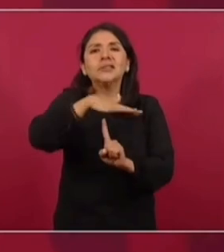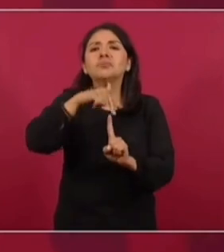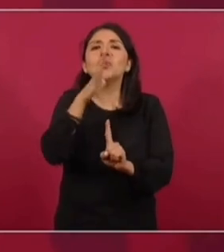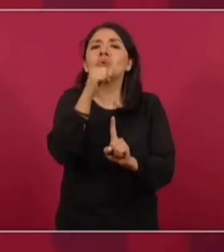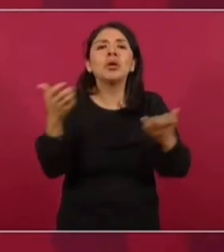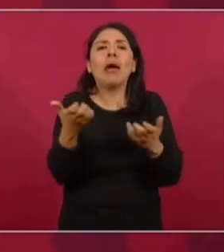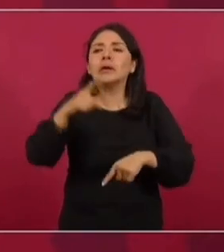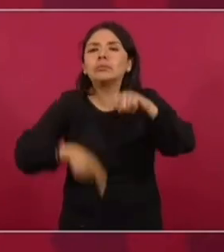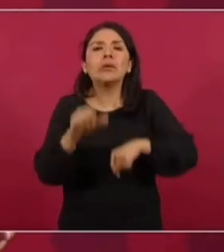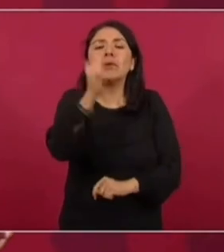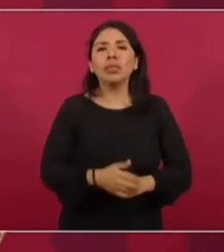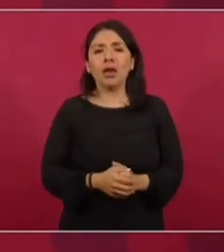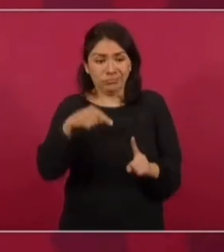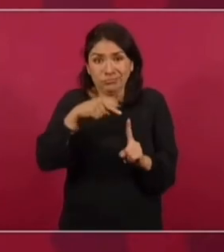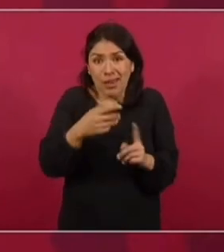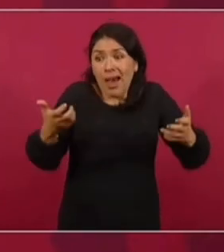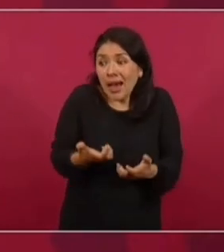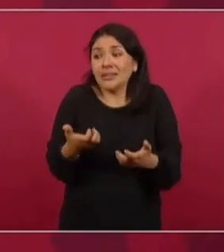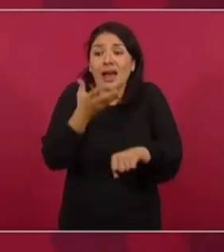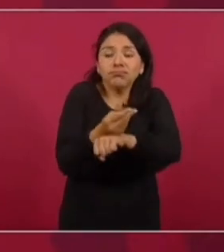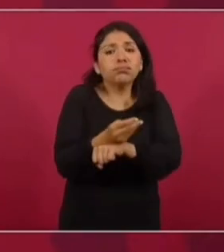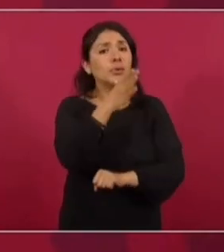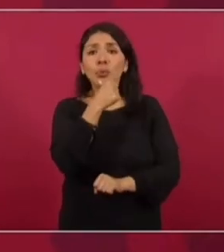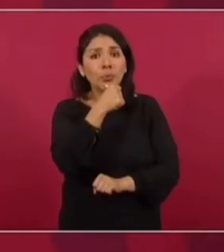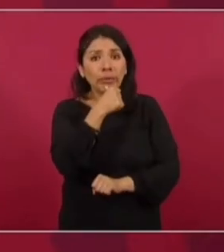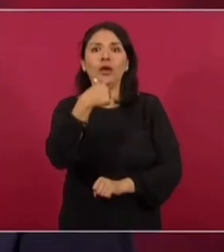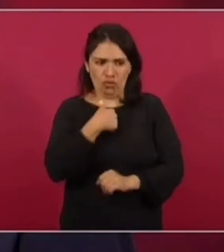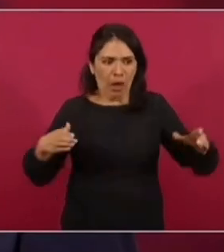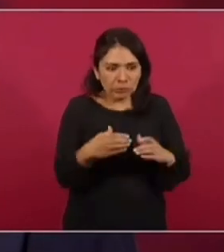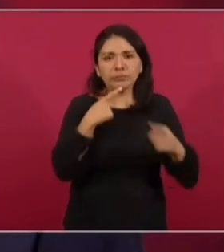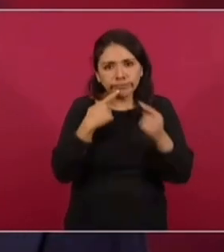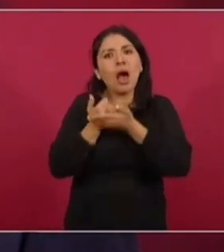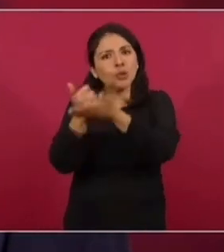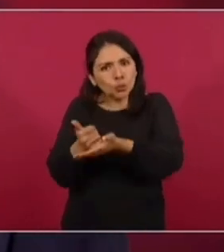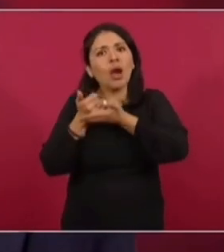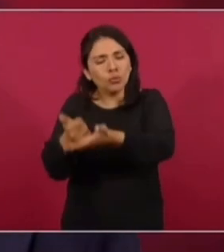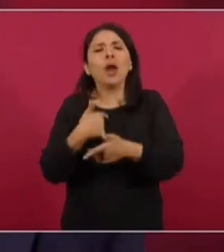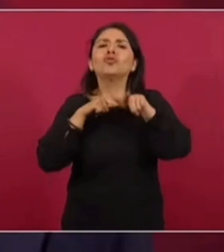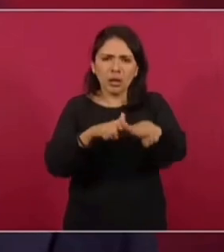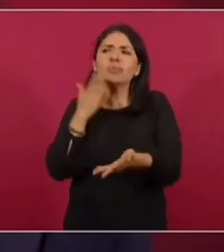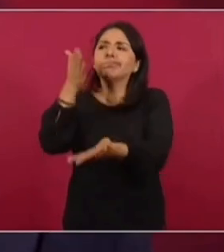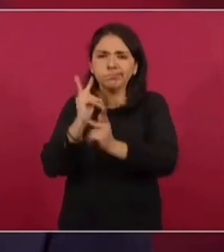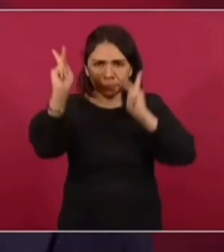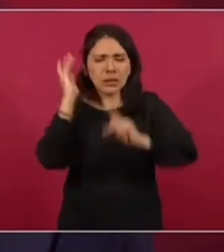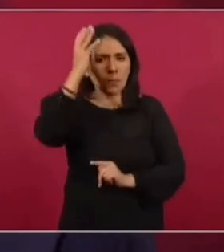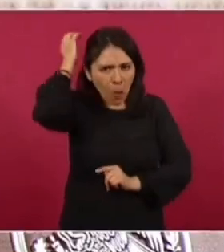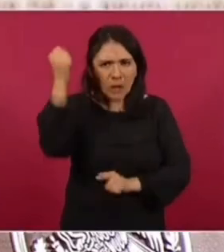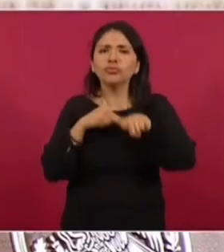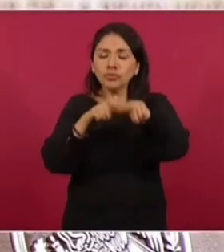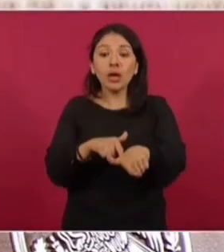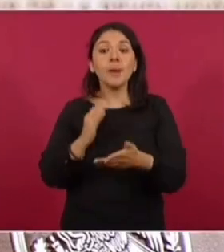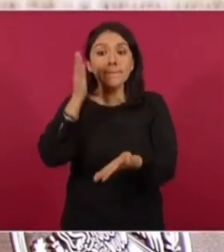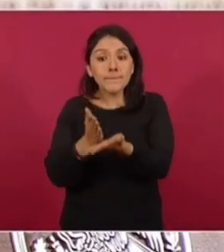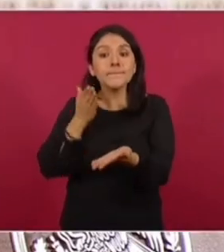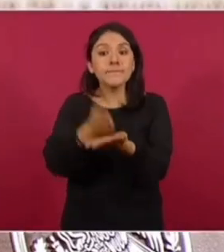atado, impedido de hacer cosas. Y lo hemos estado ayudando. Y yo voy a seguir visitando Morelos y estamos